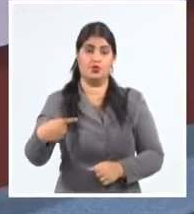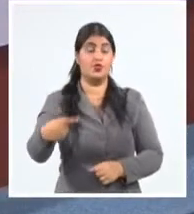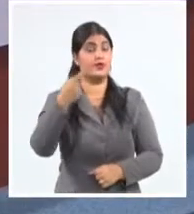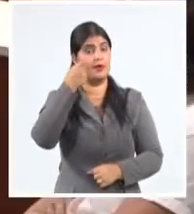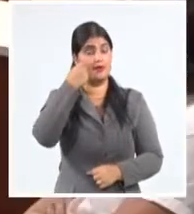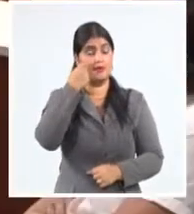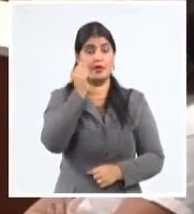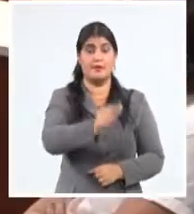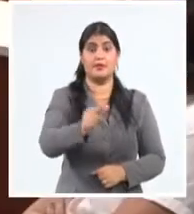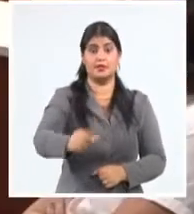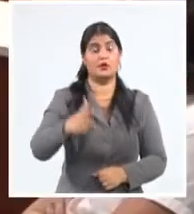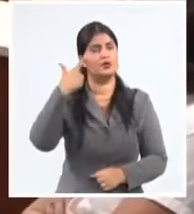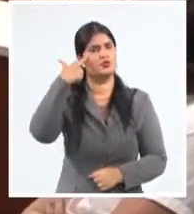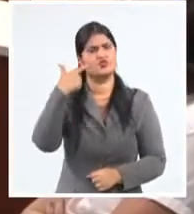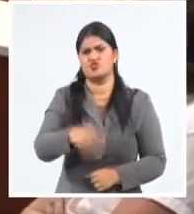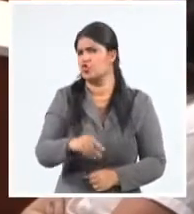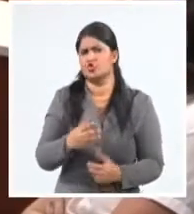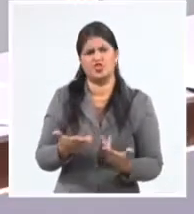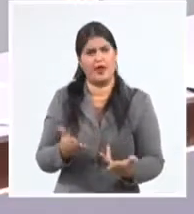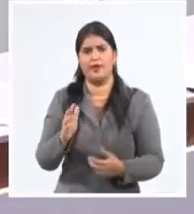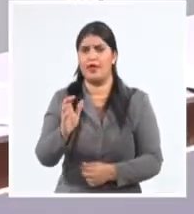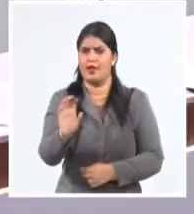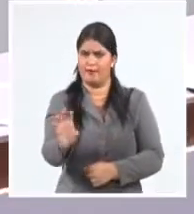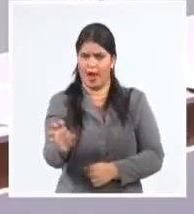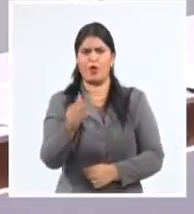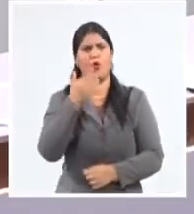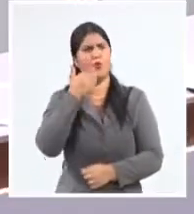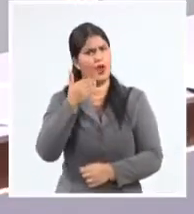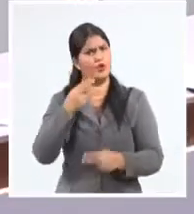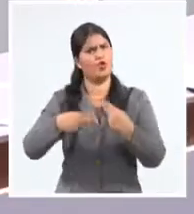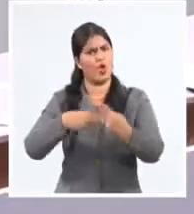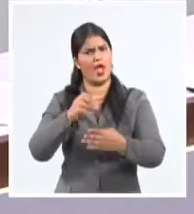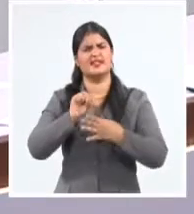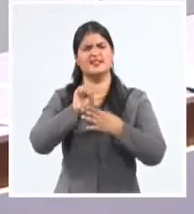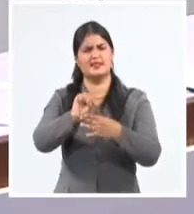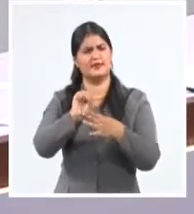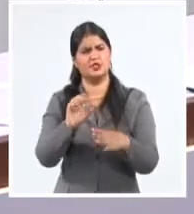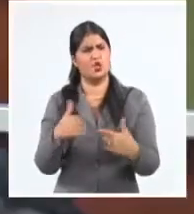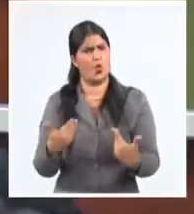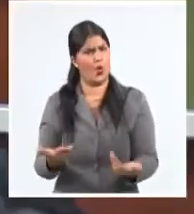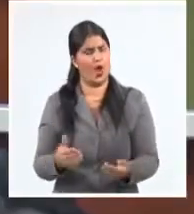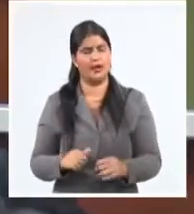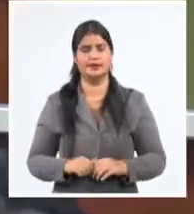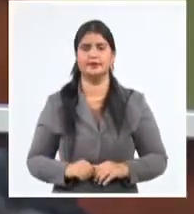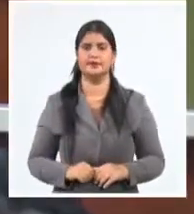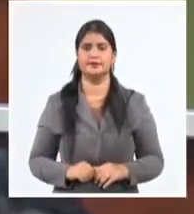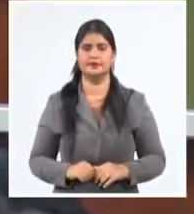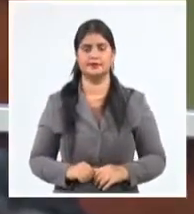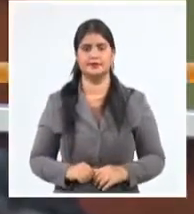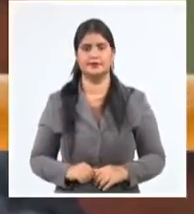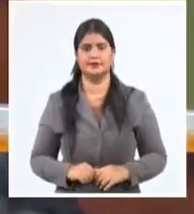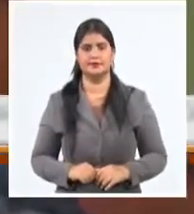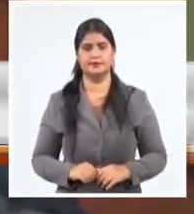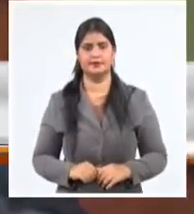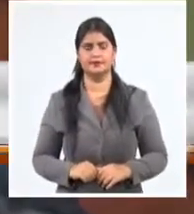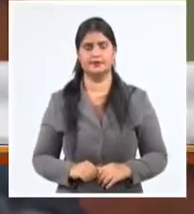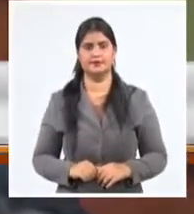clientes desconocen las bondades que ofrecen las plataformas digitales. Sí necesitamos que se nos ayude